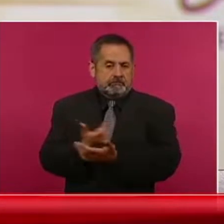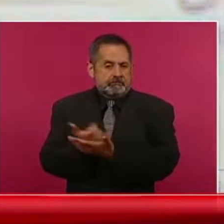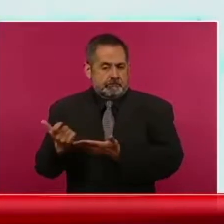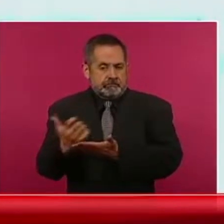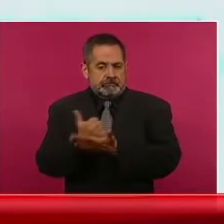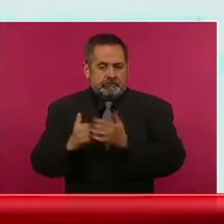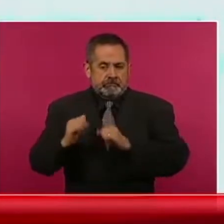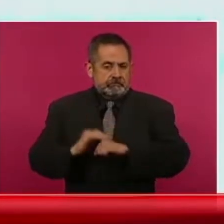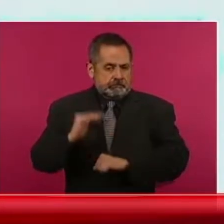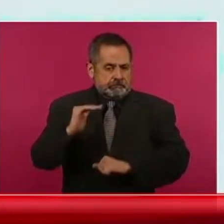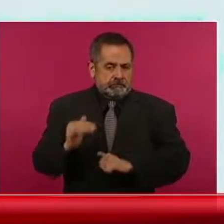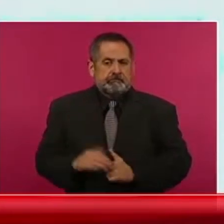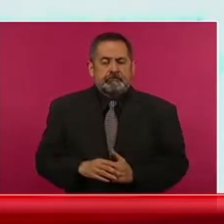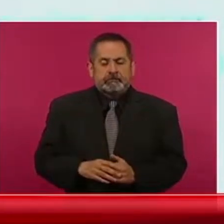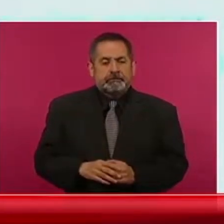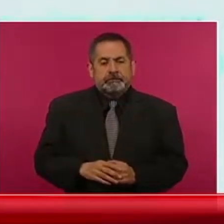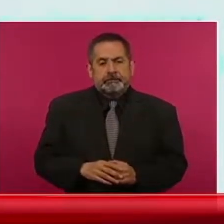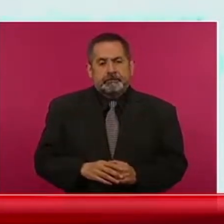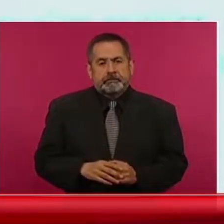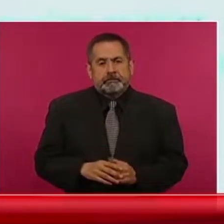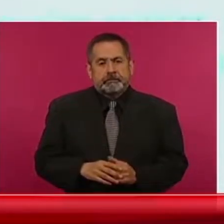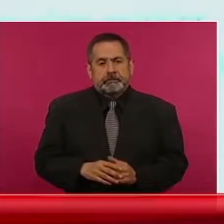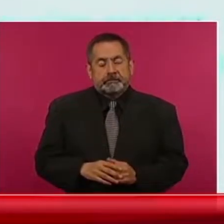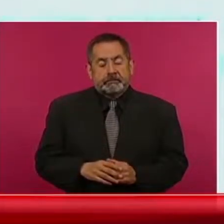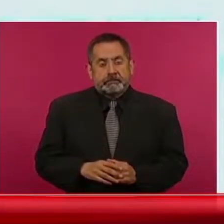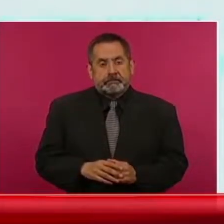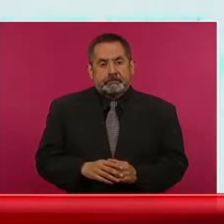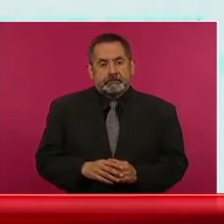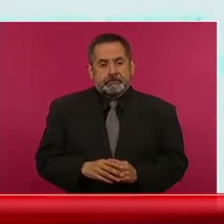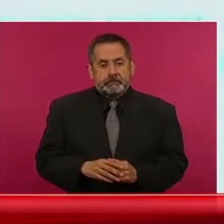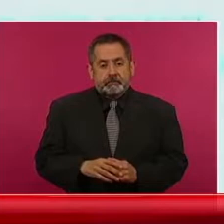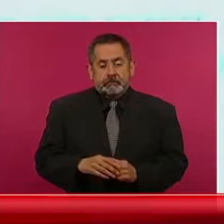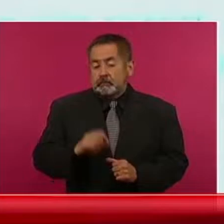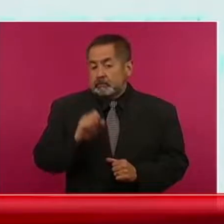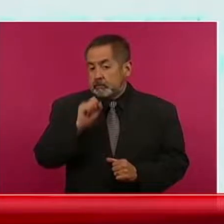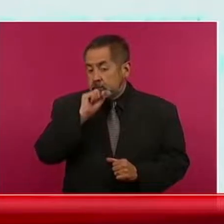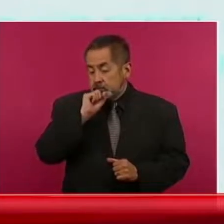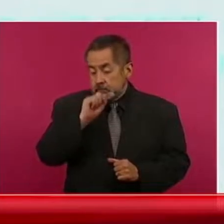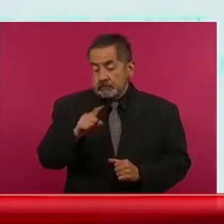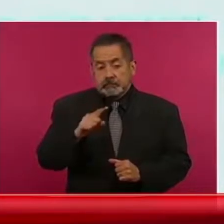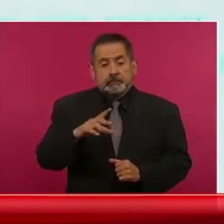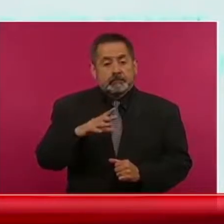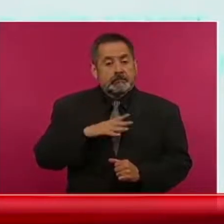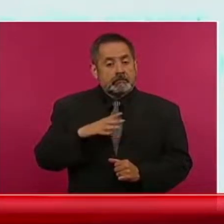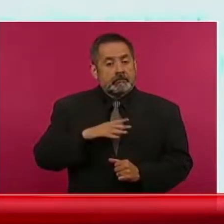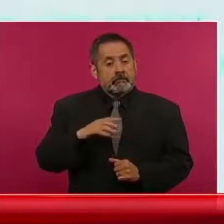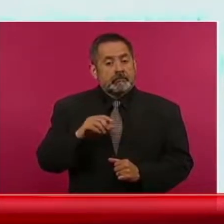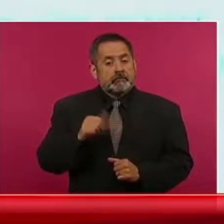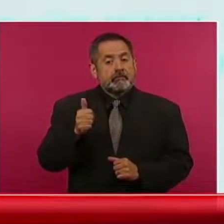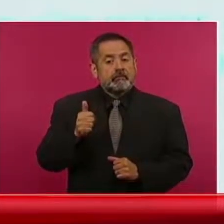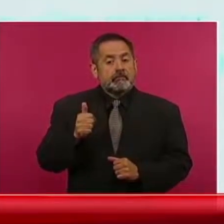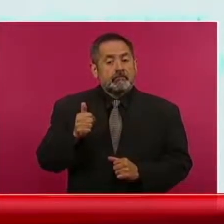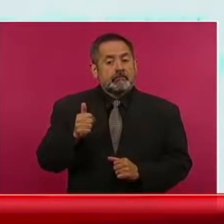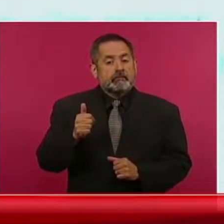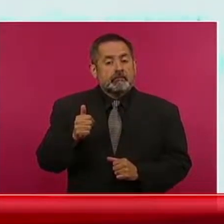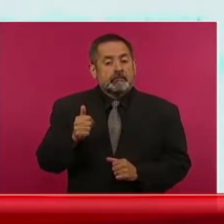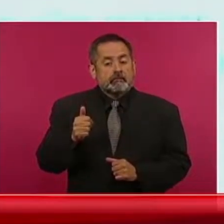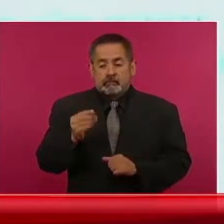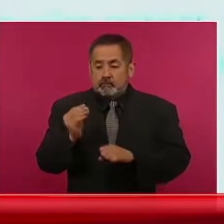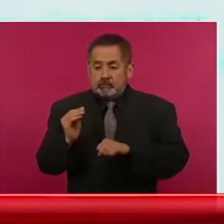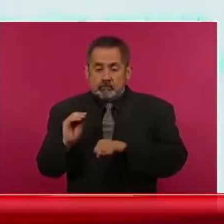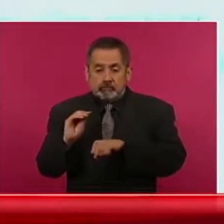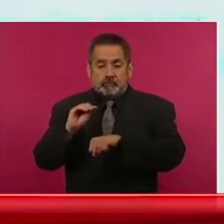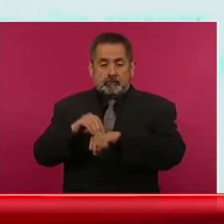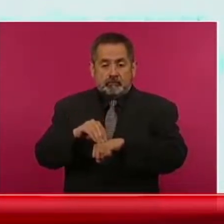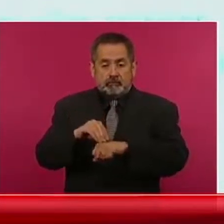Y además tenemos, por encima de todo esto, el aumento